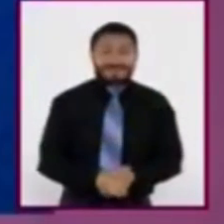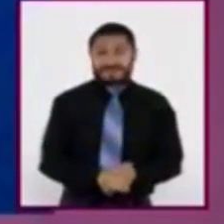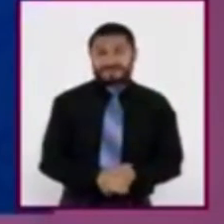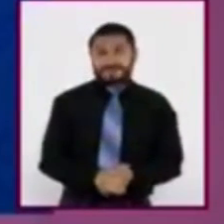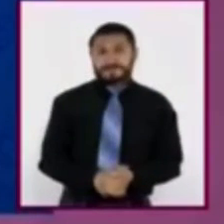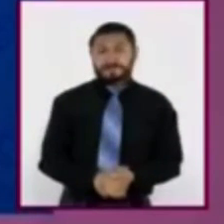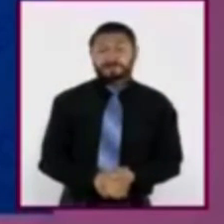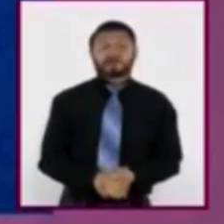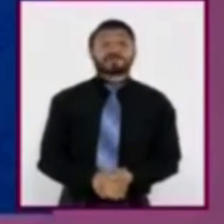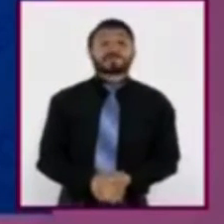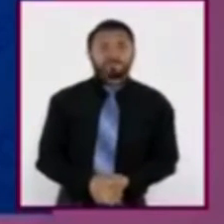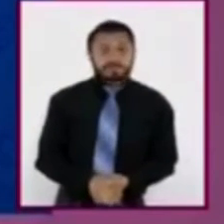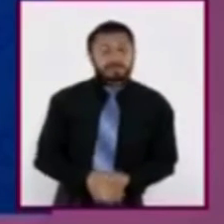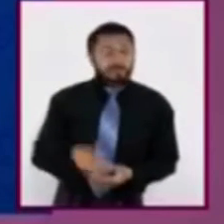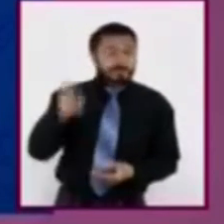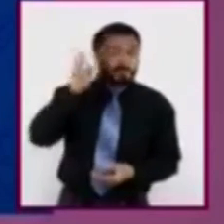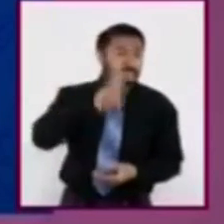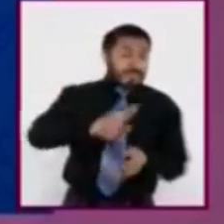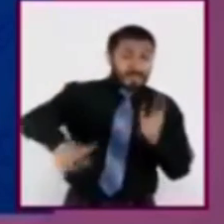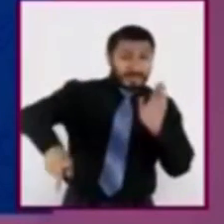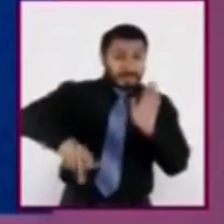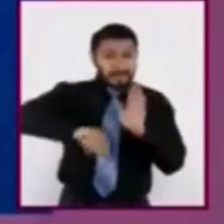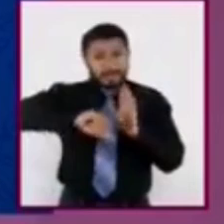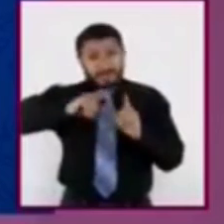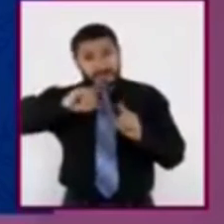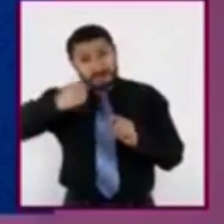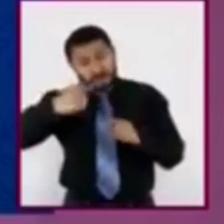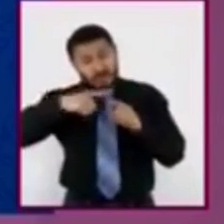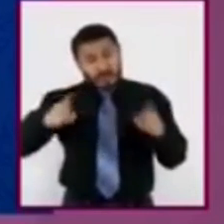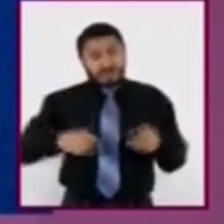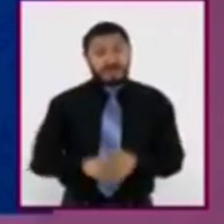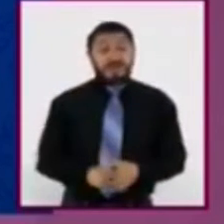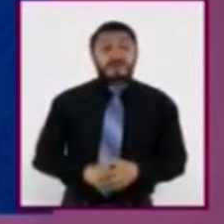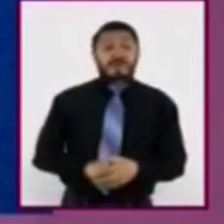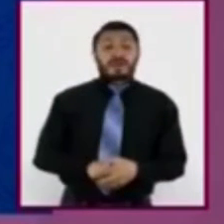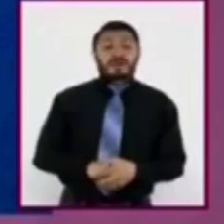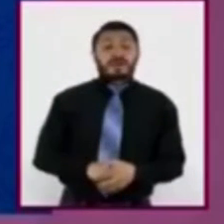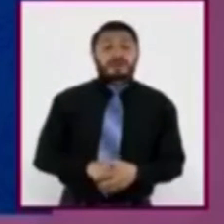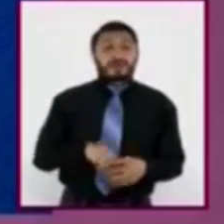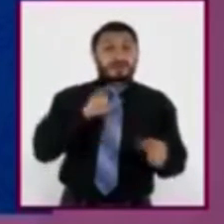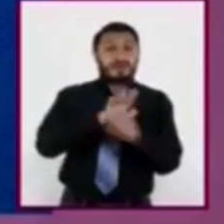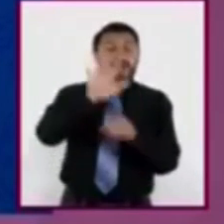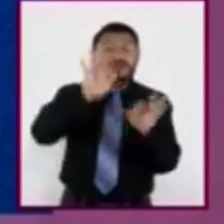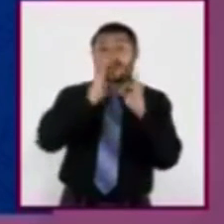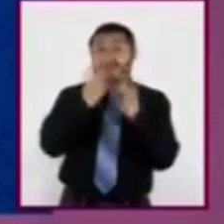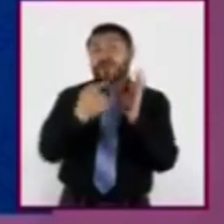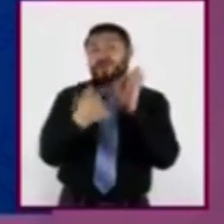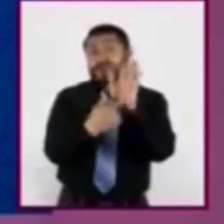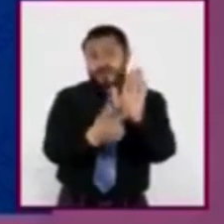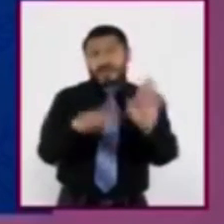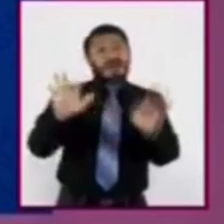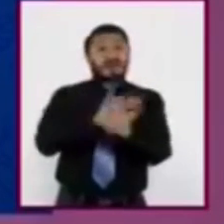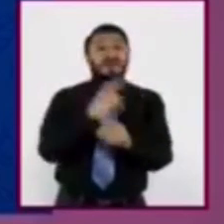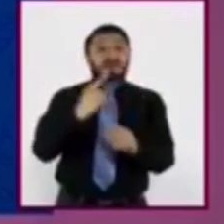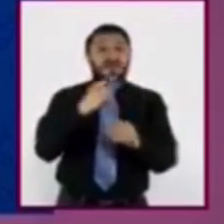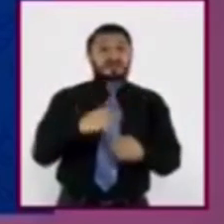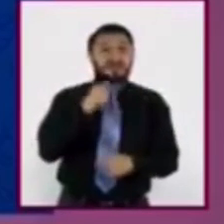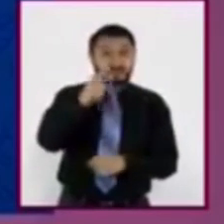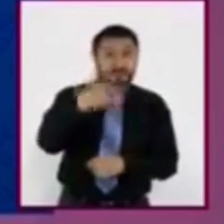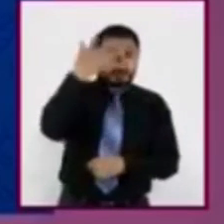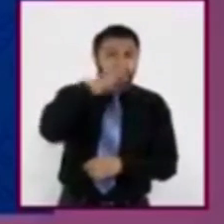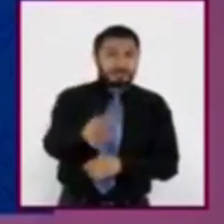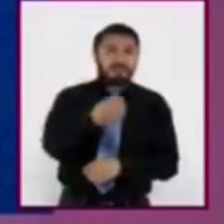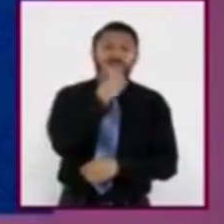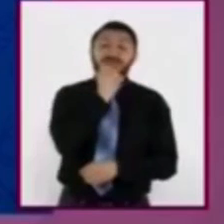Veamos ahora otro fragmento. ¿De qué tipo de nota se trata y por qué? Vienen 10